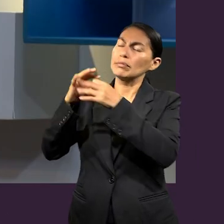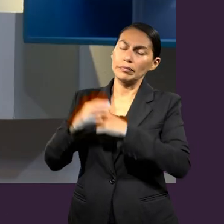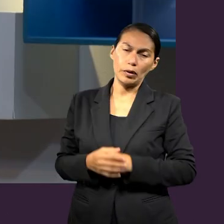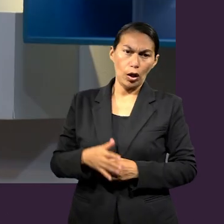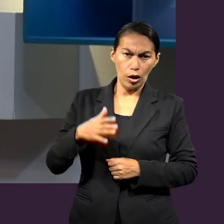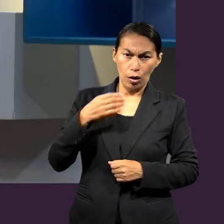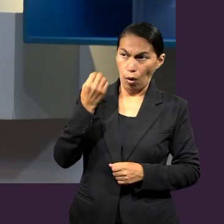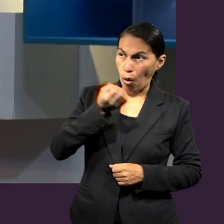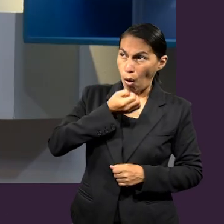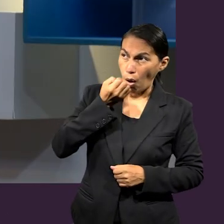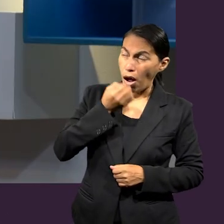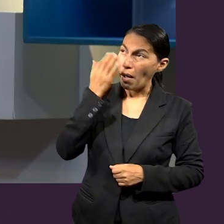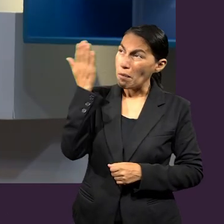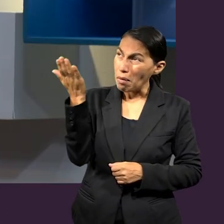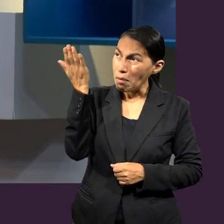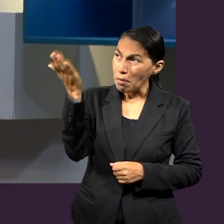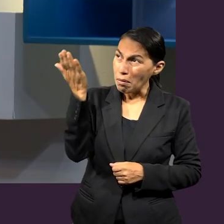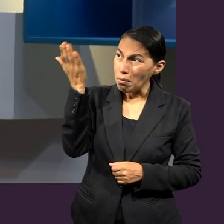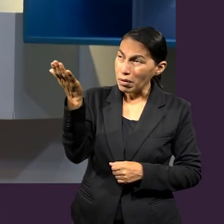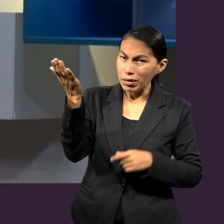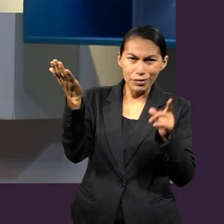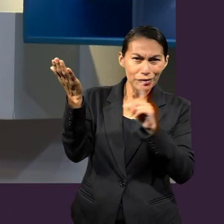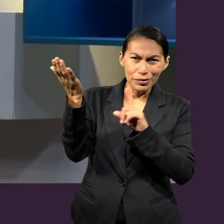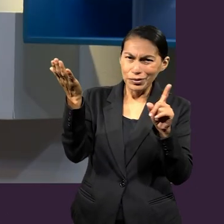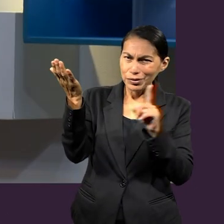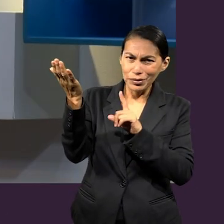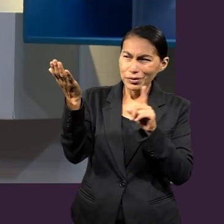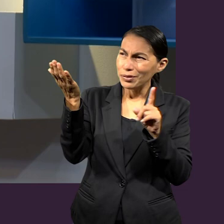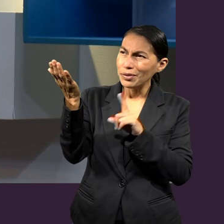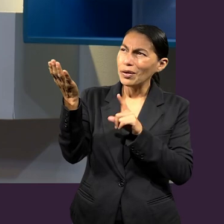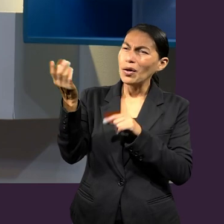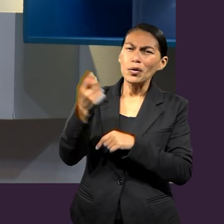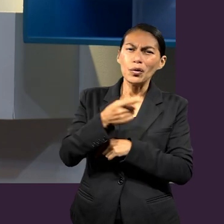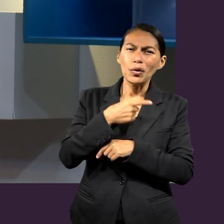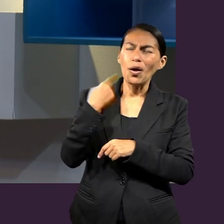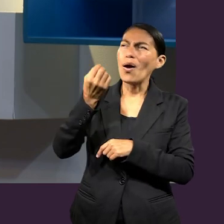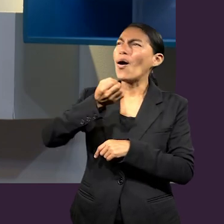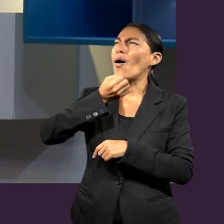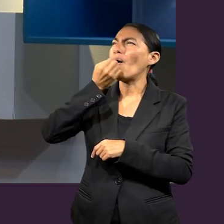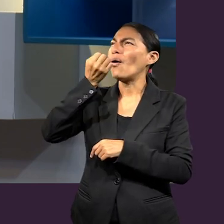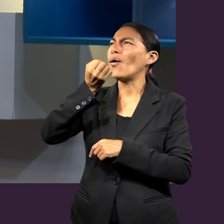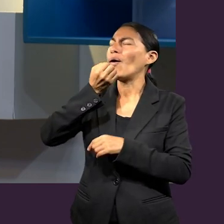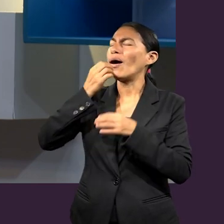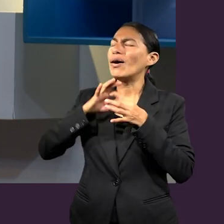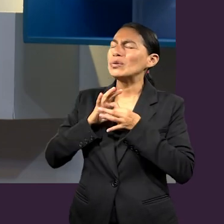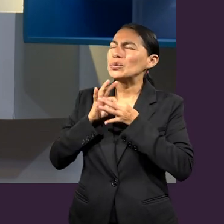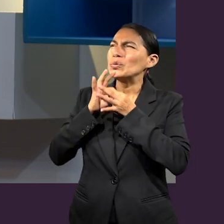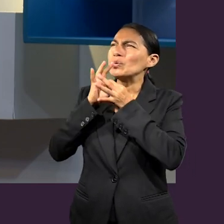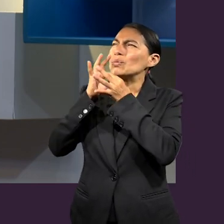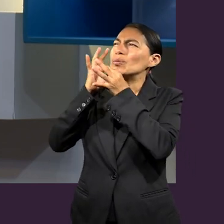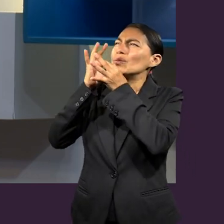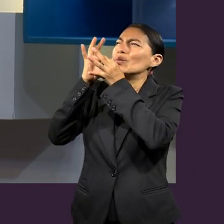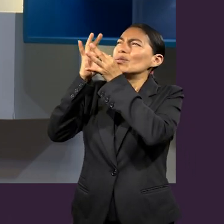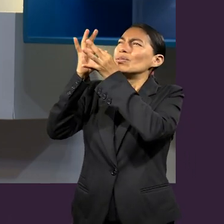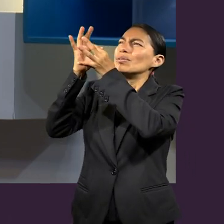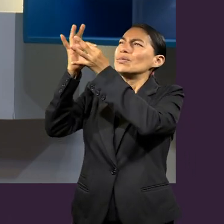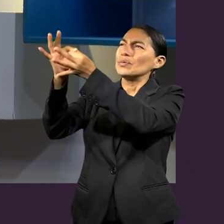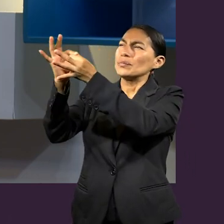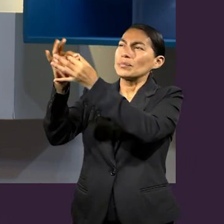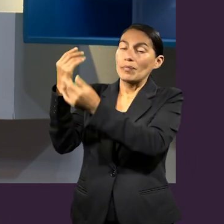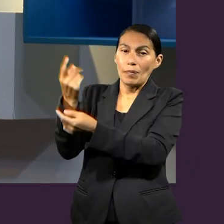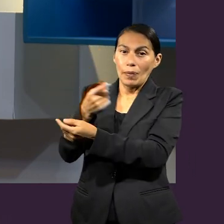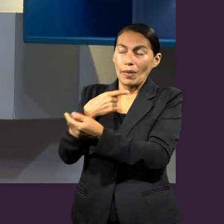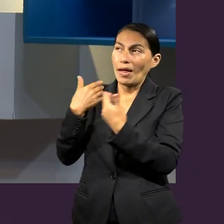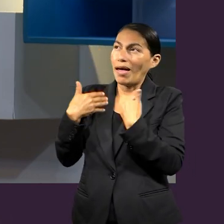no es simplemente para pedir cosas. Simplemente la oración es una comprensión que nos